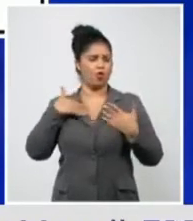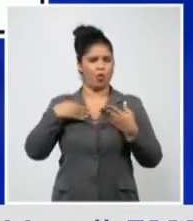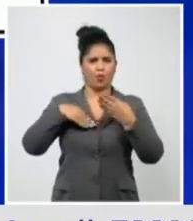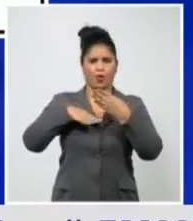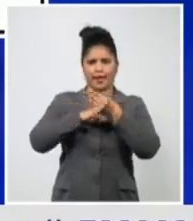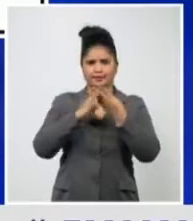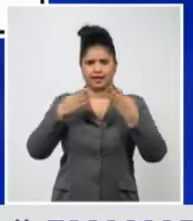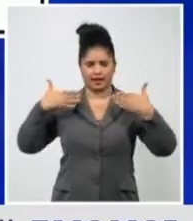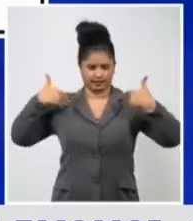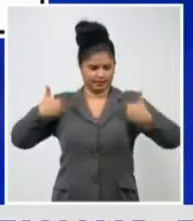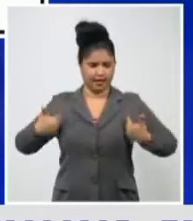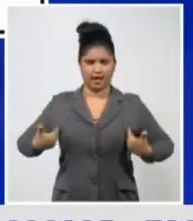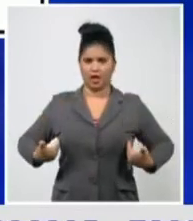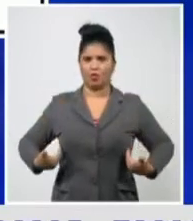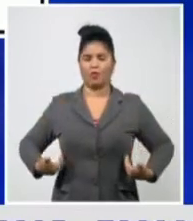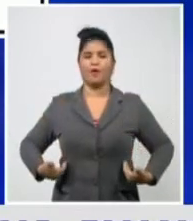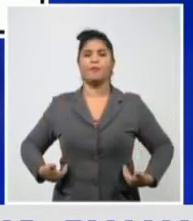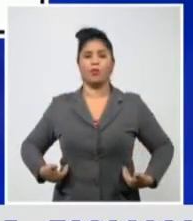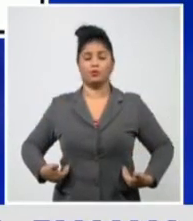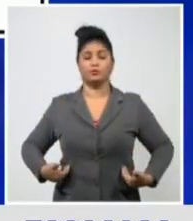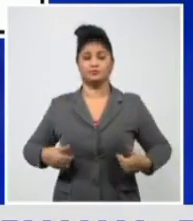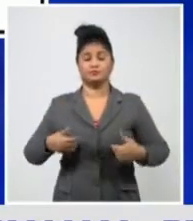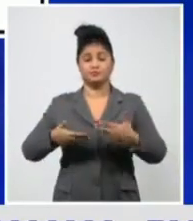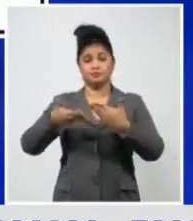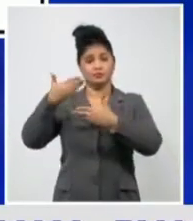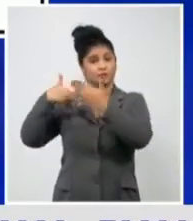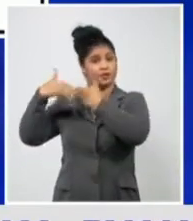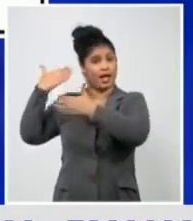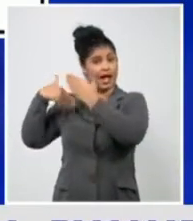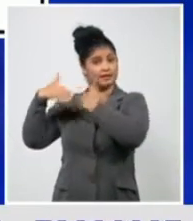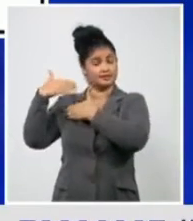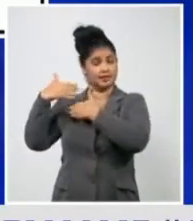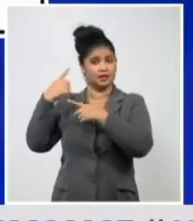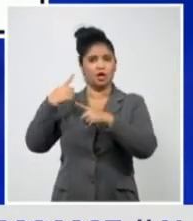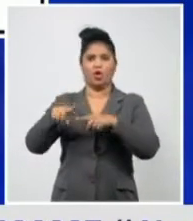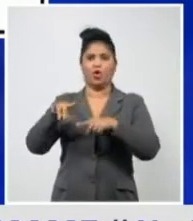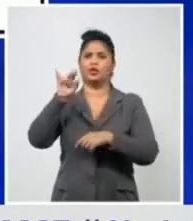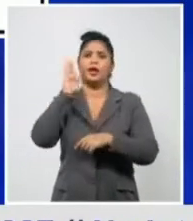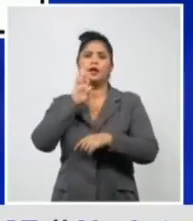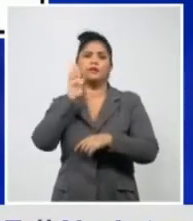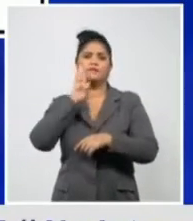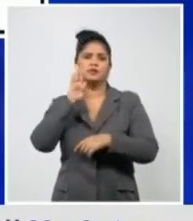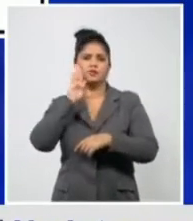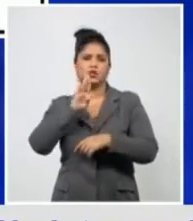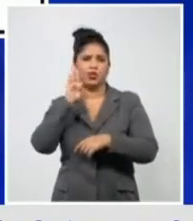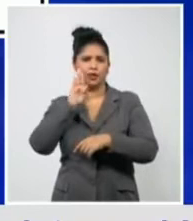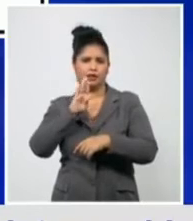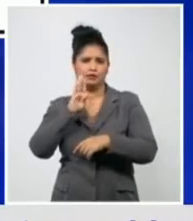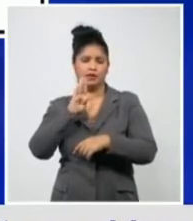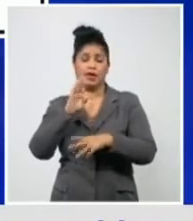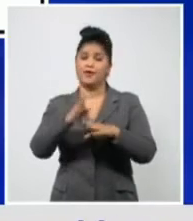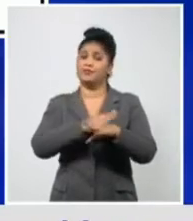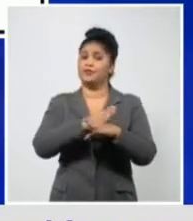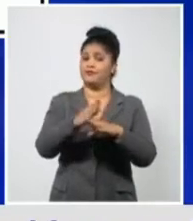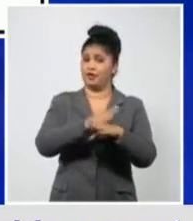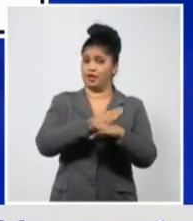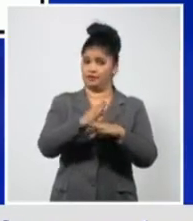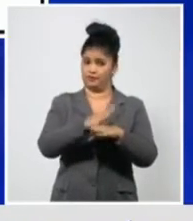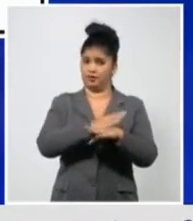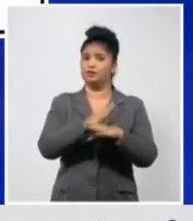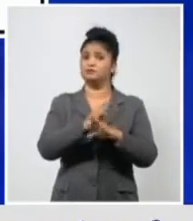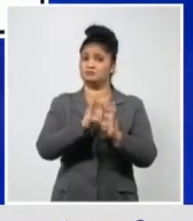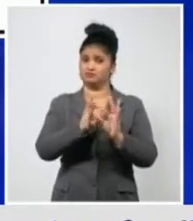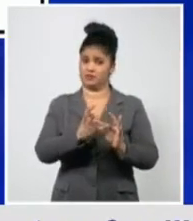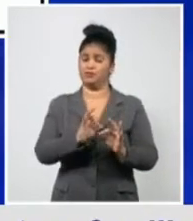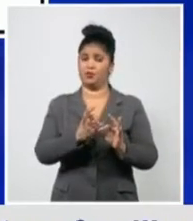con otras cepas anteriores, como las propias variantes genéticas G. Esto hace que estamos, entonces,